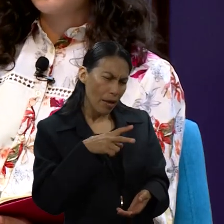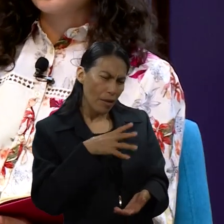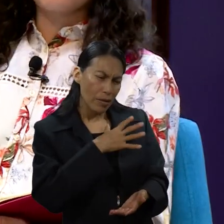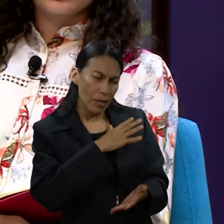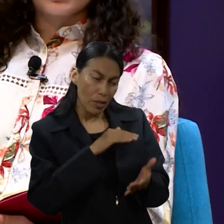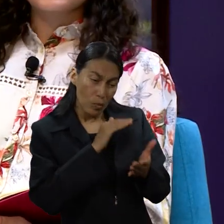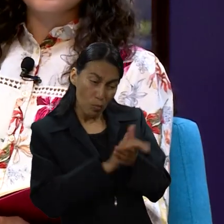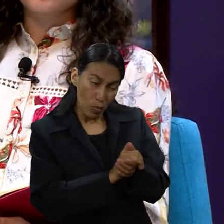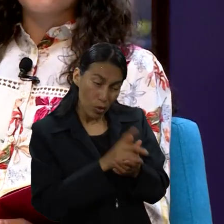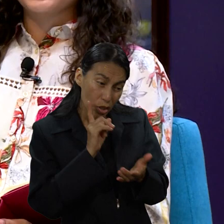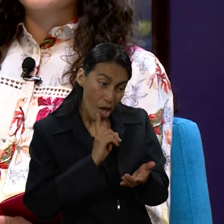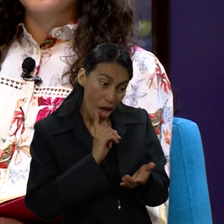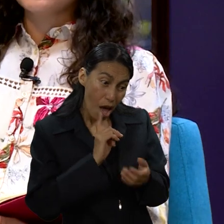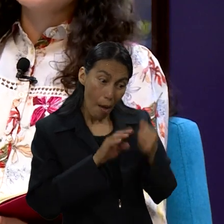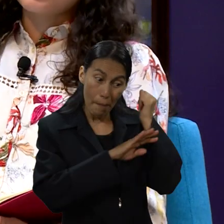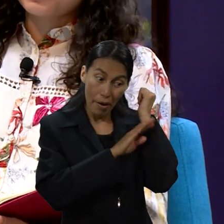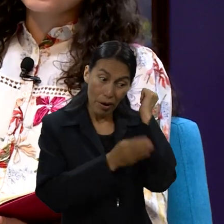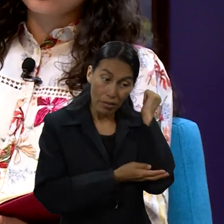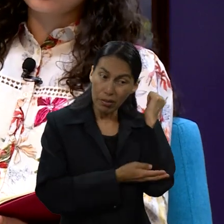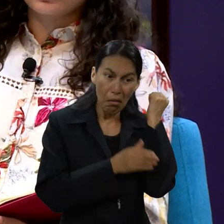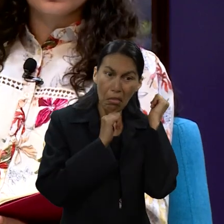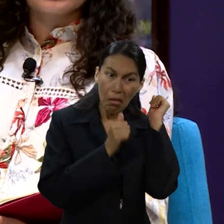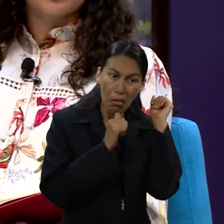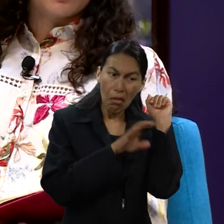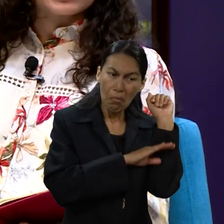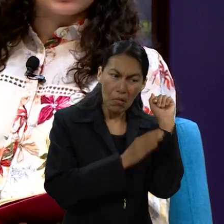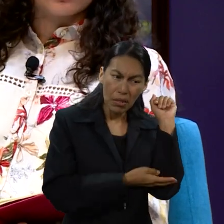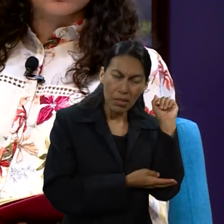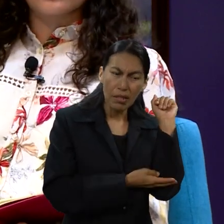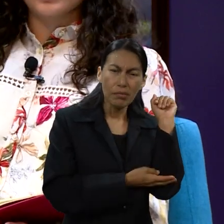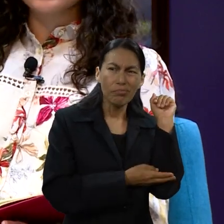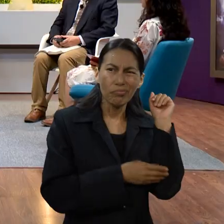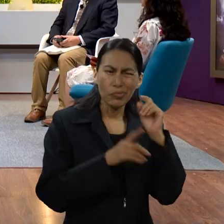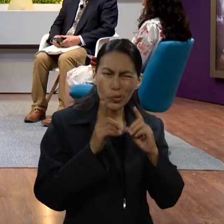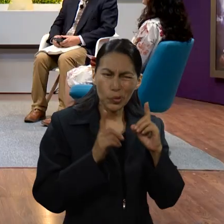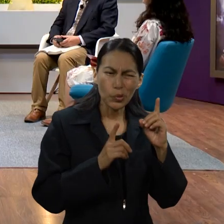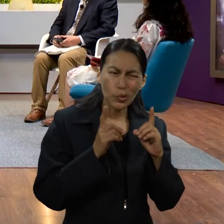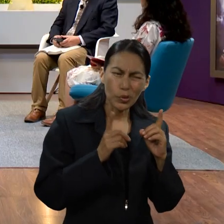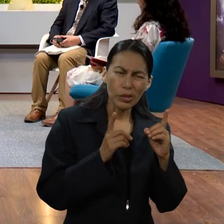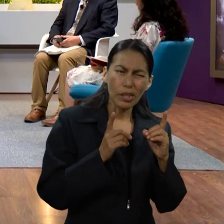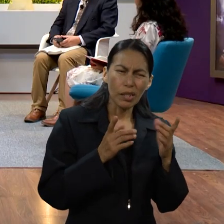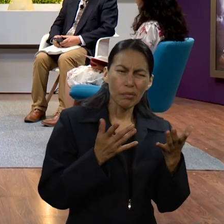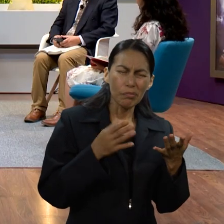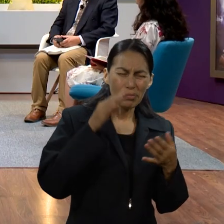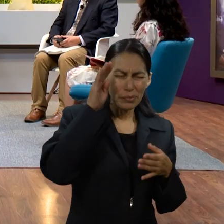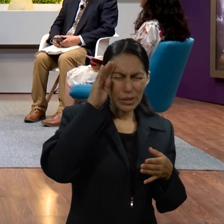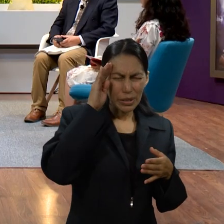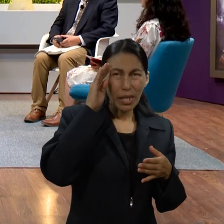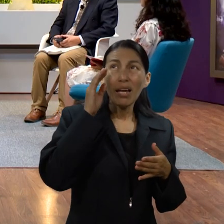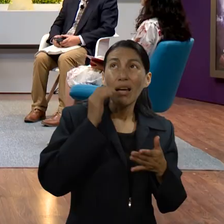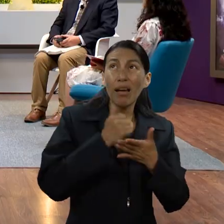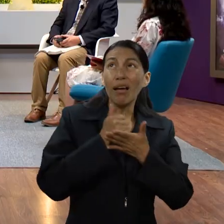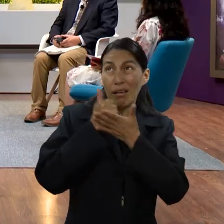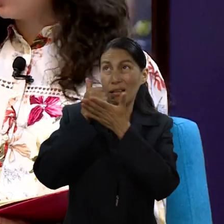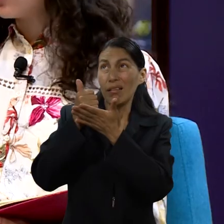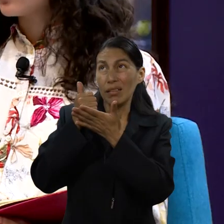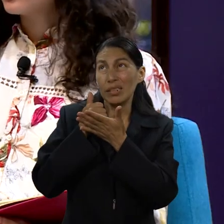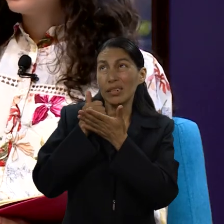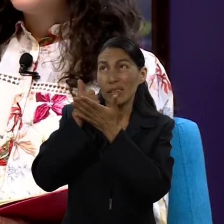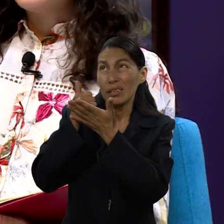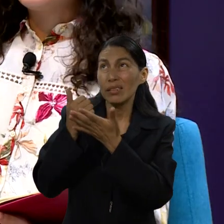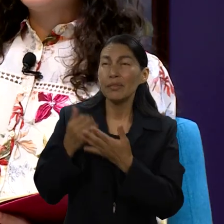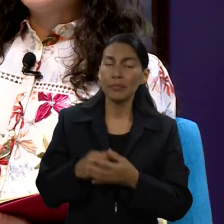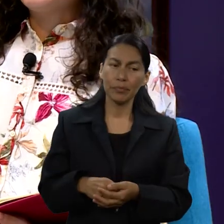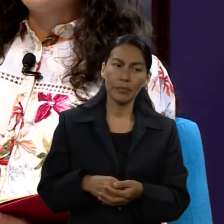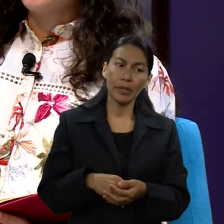esposa no es como que ya se quedó embarazada, así que empieza a dudar de esa promesa que Dios le había hecho, y comete el error de querer ayudar a Dios.